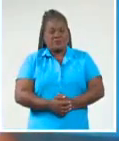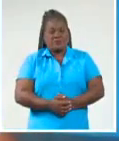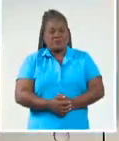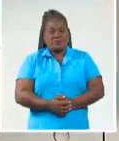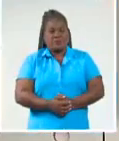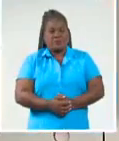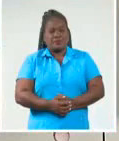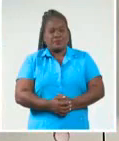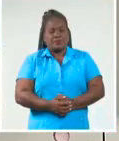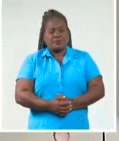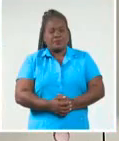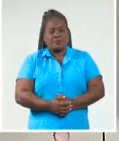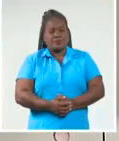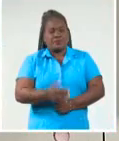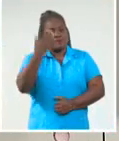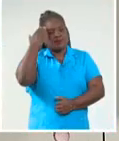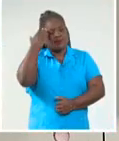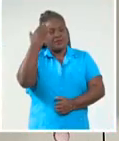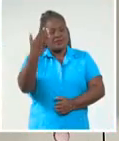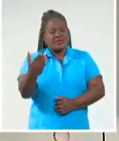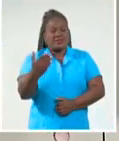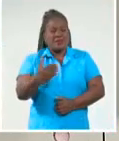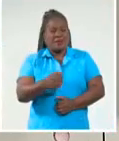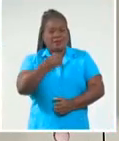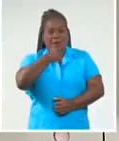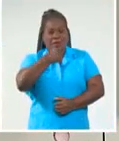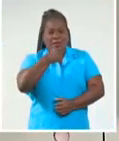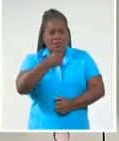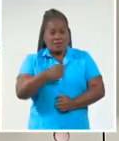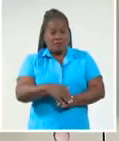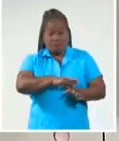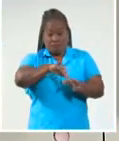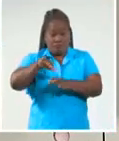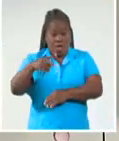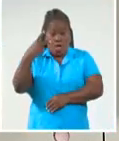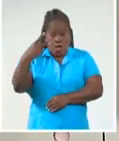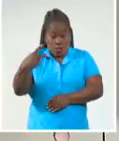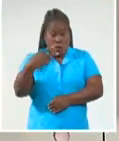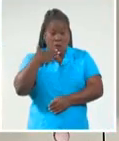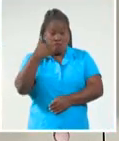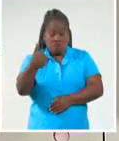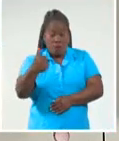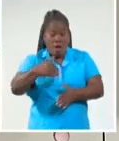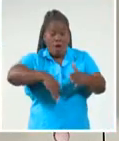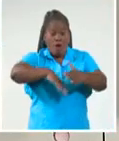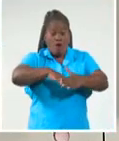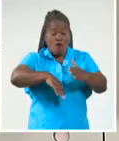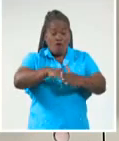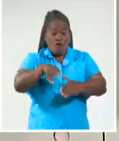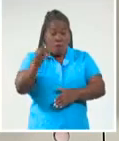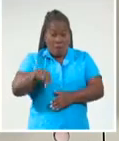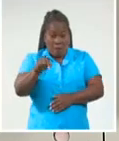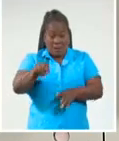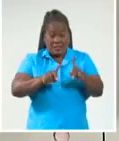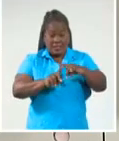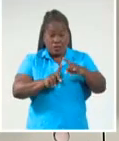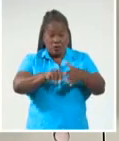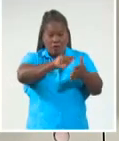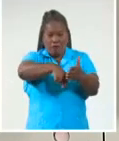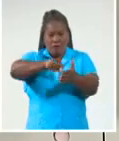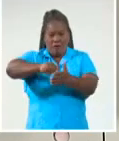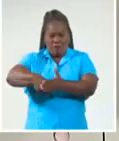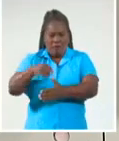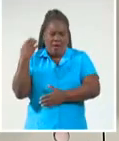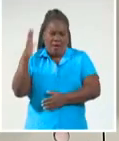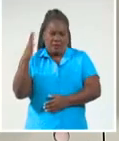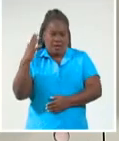capital. Muchas gracias, Guillermo. Y los dos mejores futbolistas de las Tunas firman nuevos contratos en clubes extranjeros. El portero Sandy Sánchez